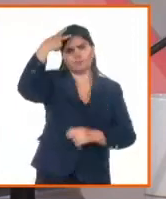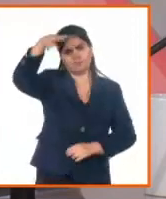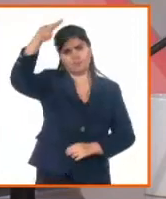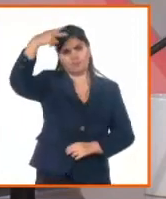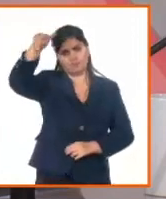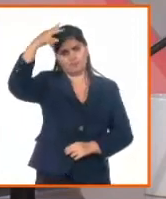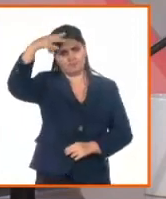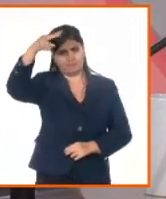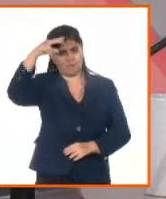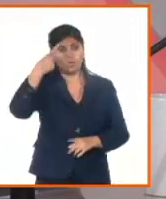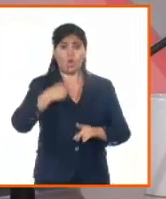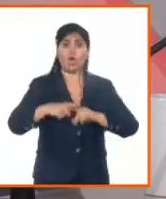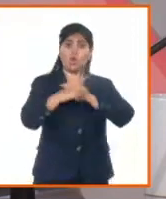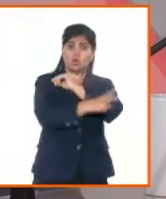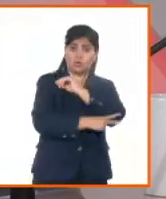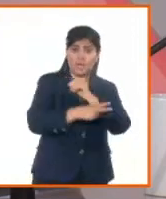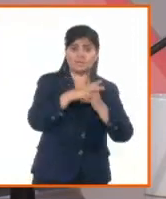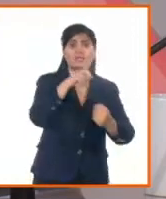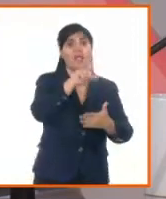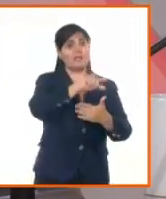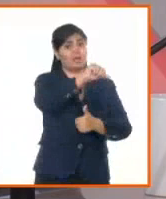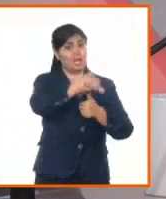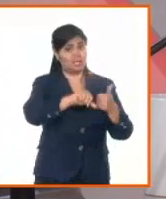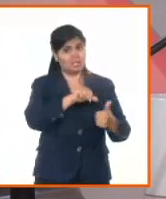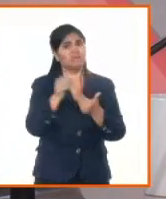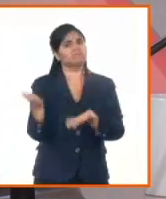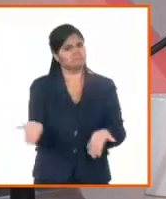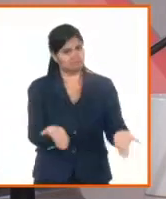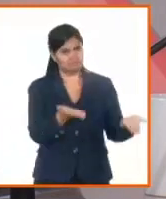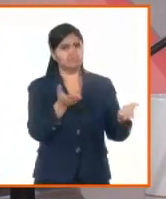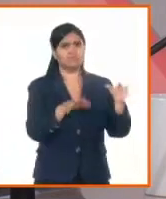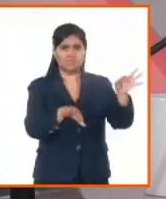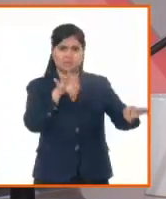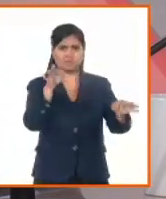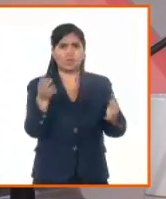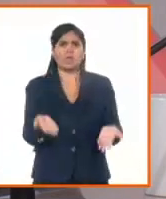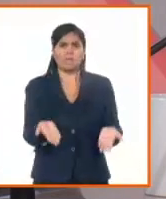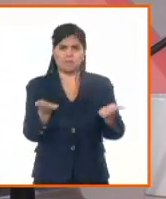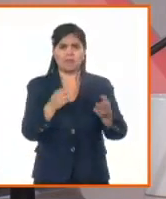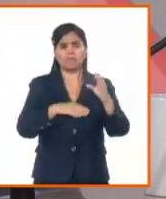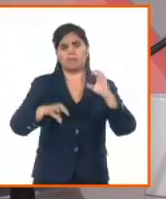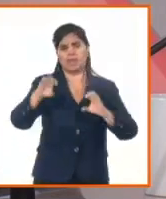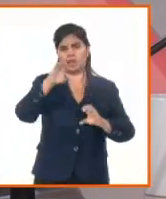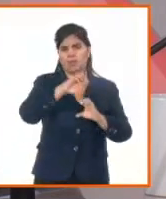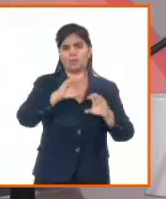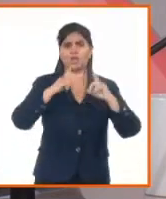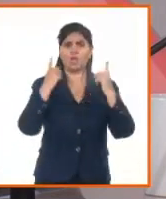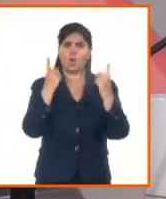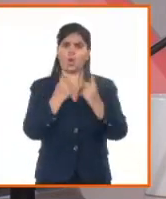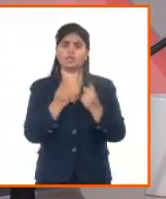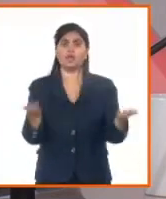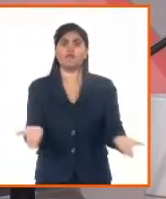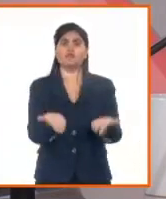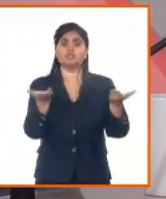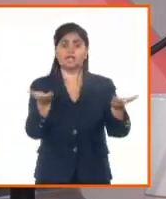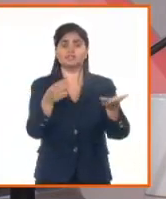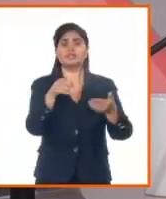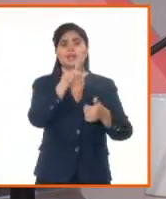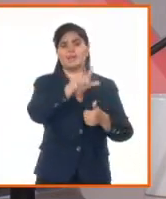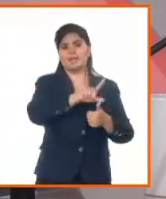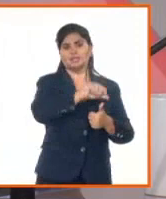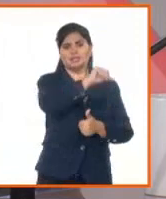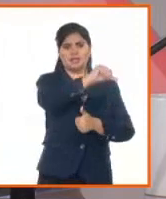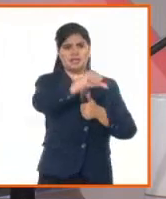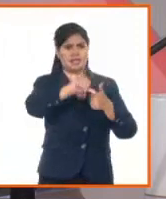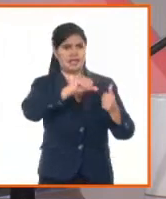los demás países de la región para que se sumen a esta iniciativa en aras de contribuir al bienestar integral de América Latina y el Caribe.